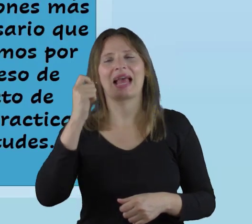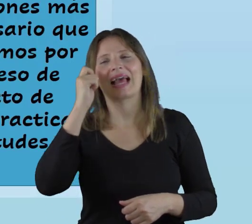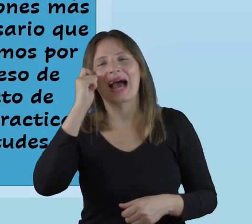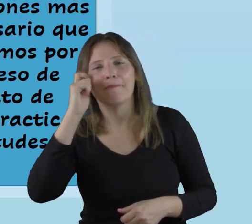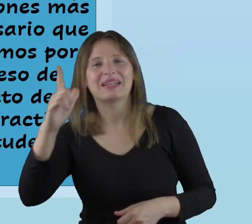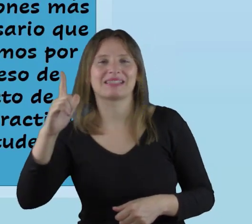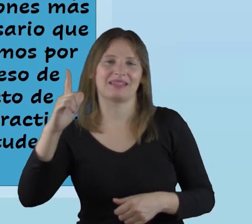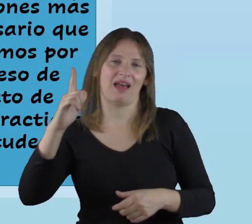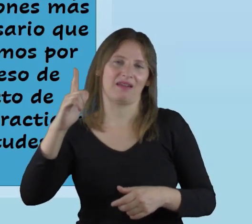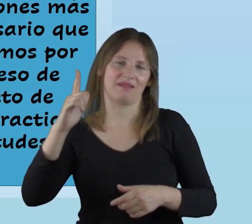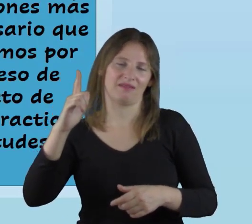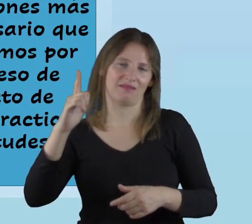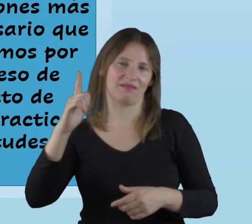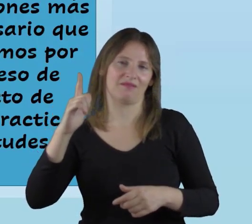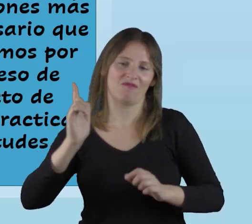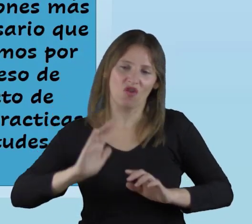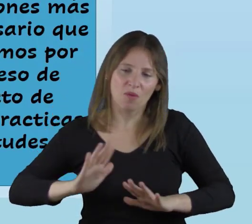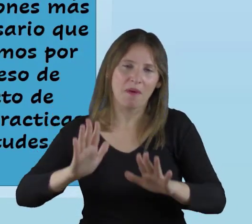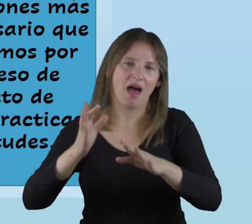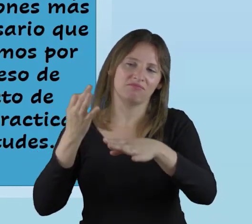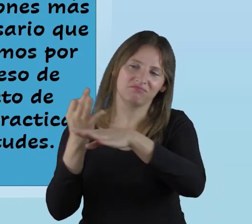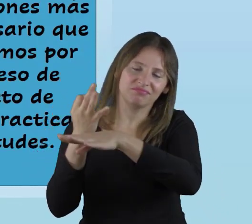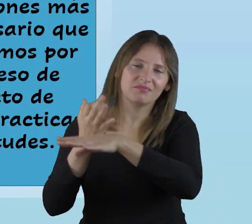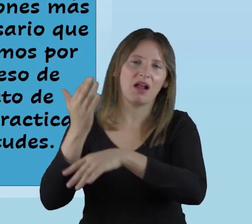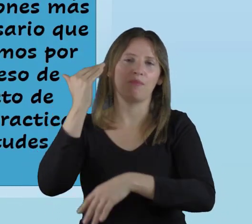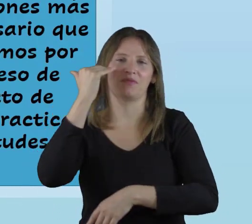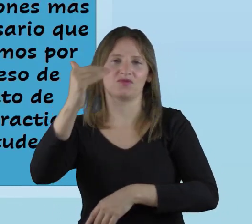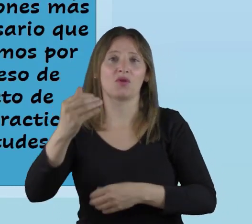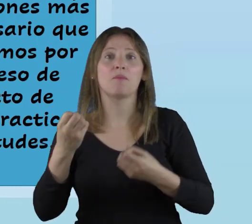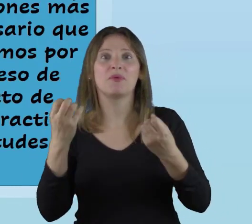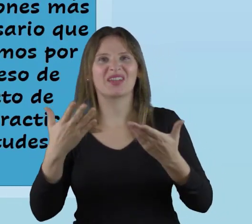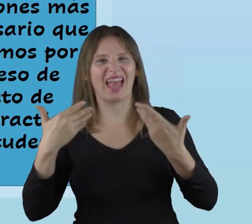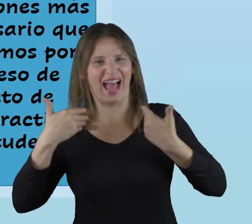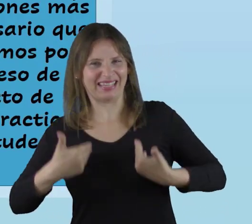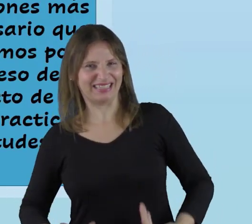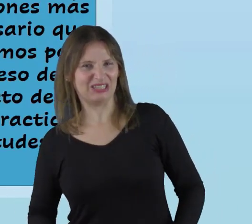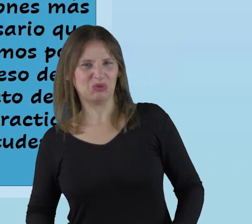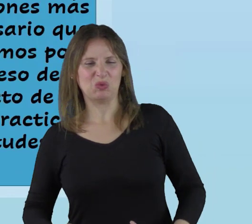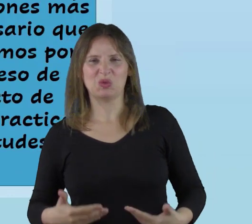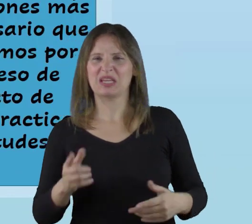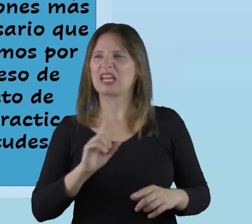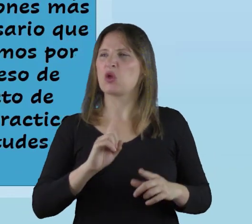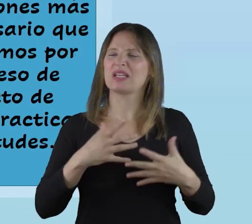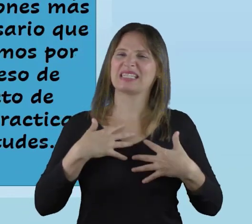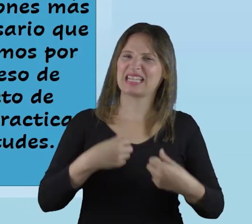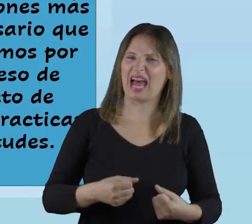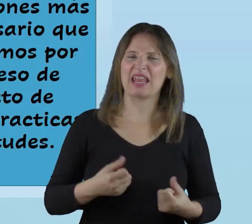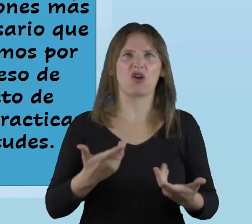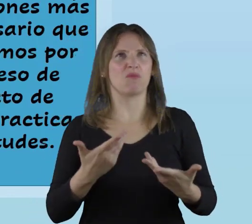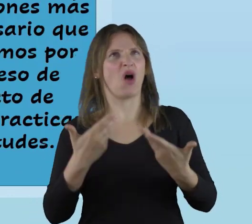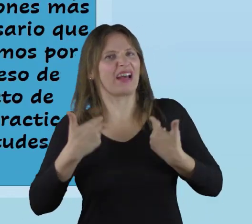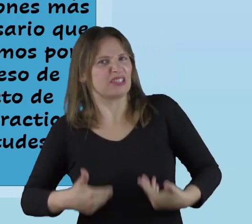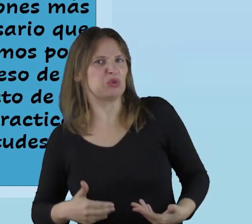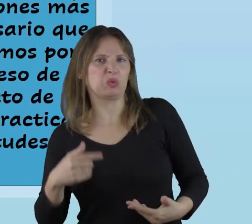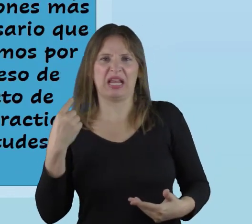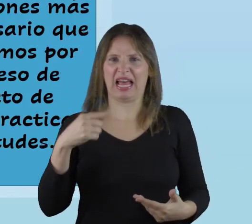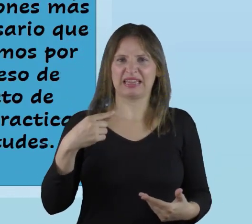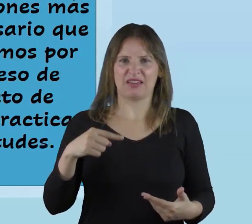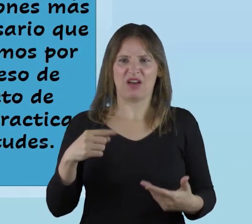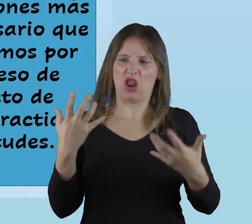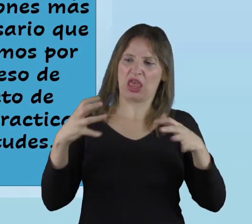es importante capacitar a los docentes porque esta actitud poco